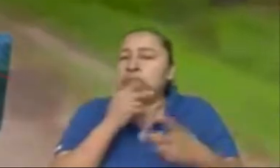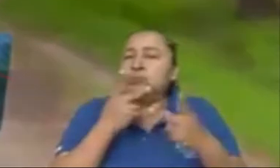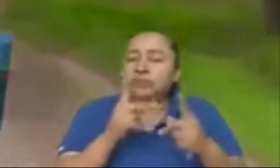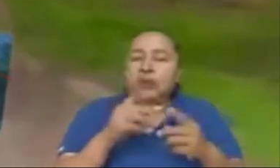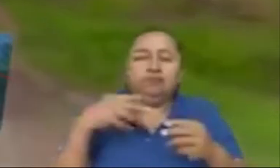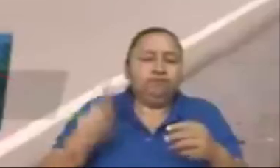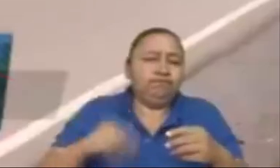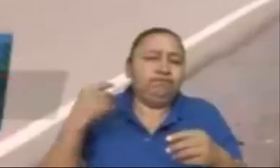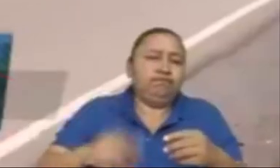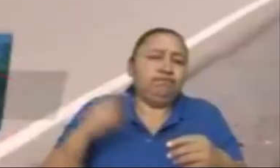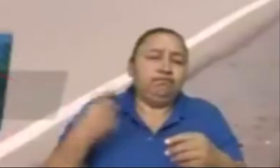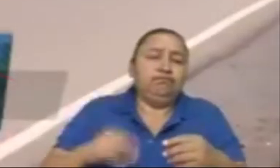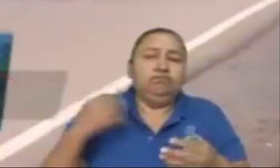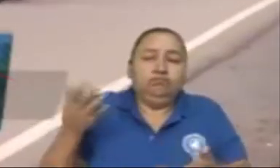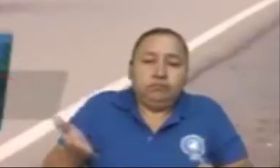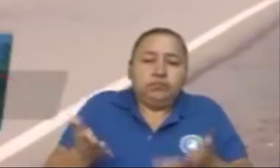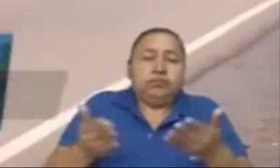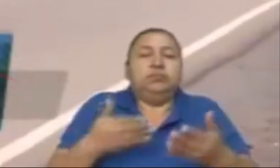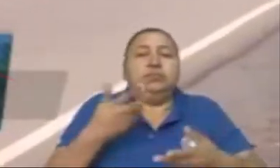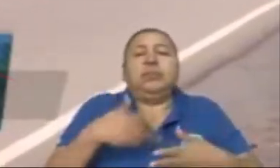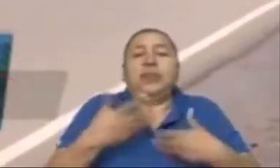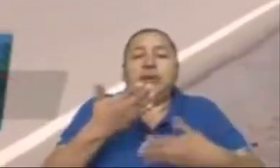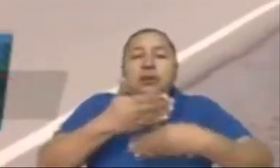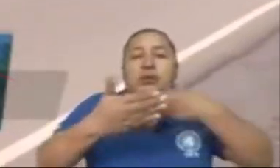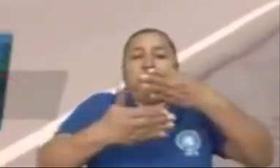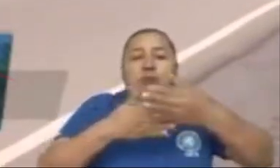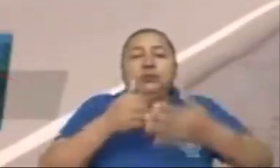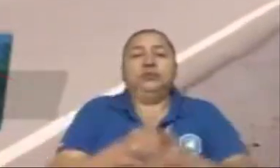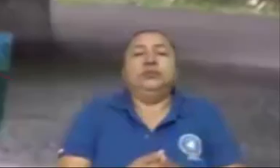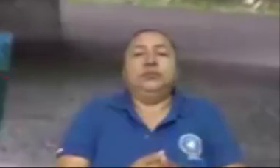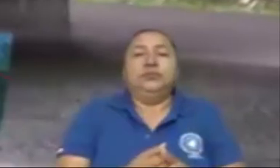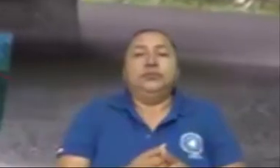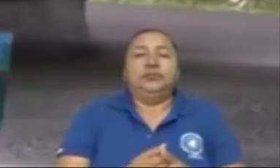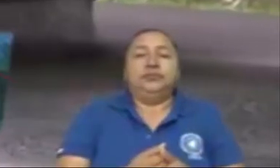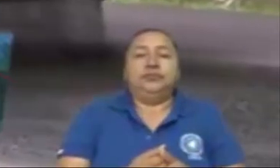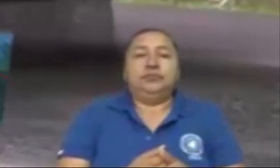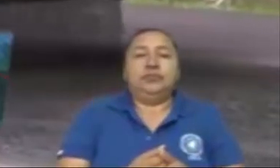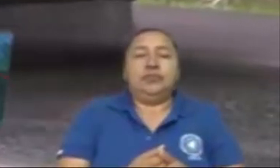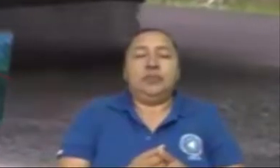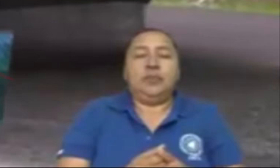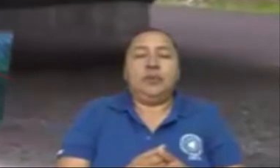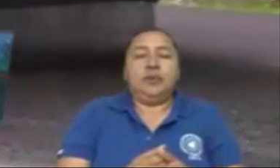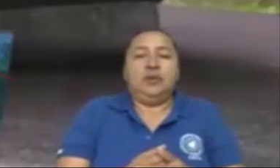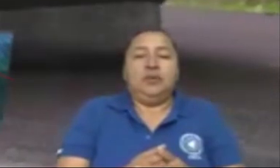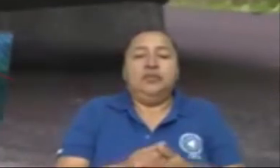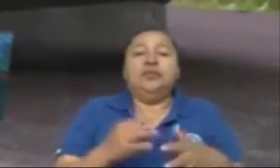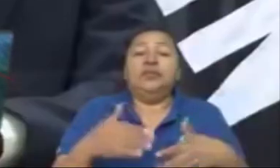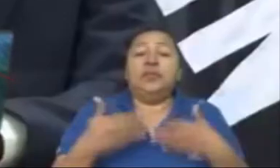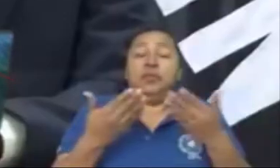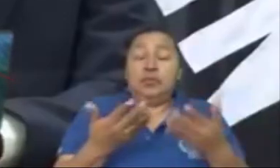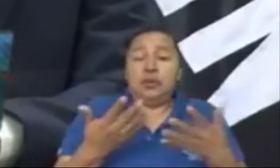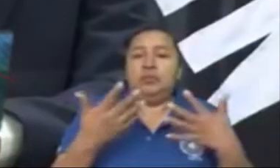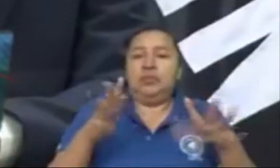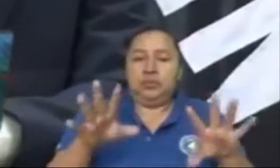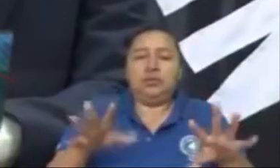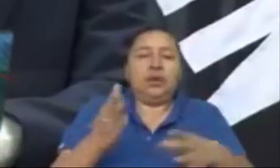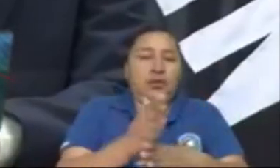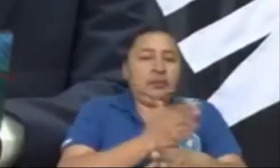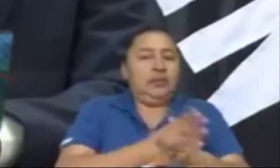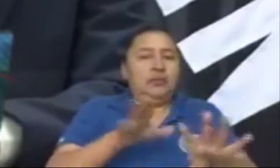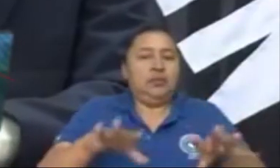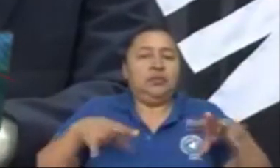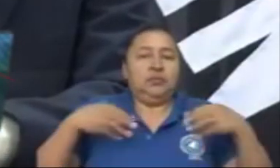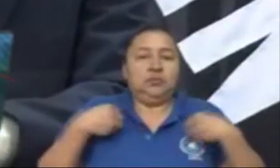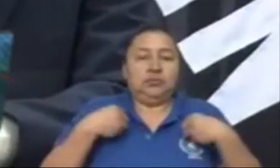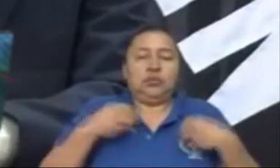pujante desde el punto de vista de la construcción. También habíamos asumido un compromiso de construir